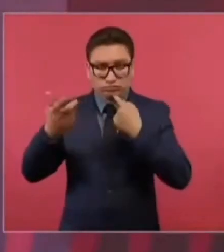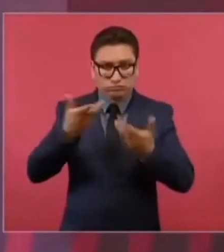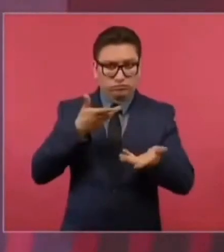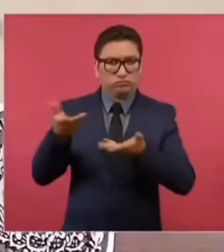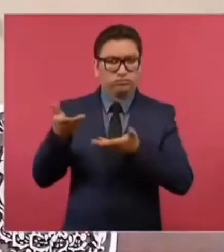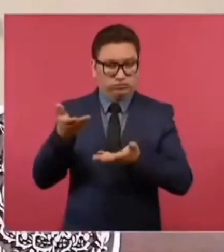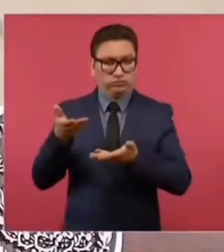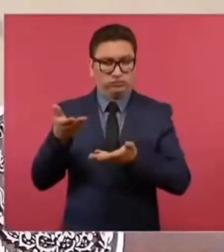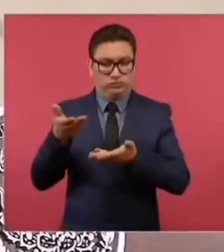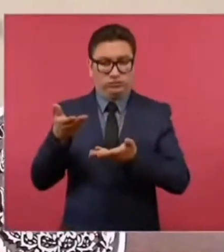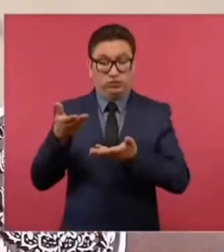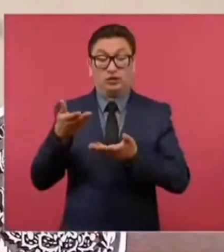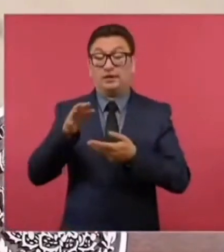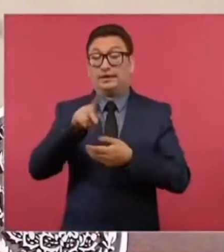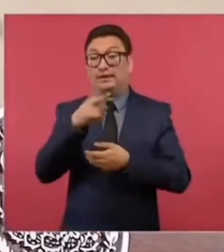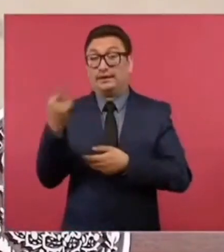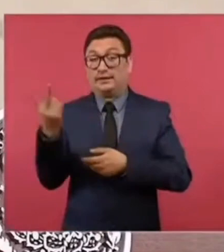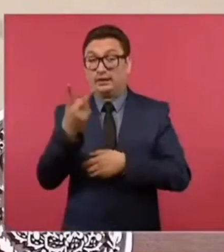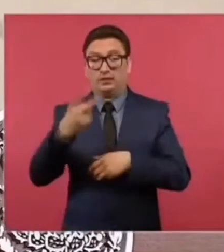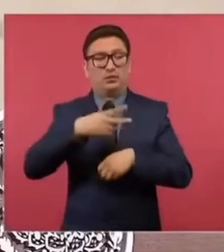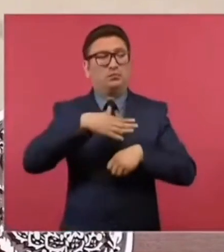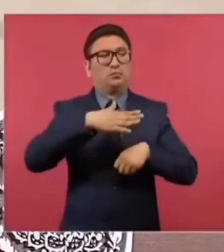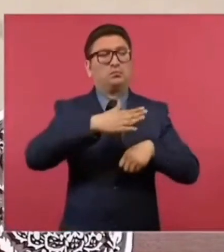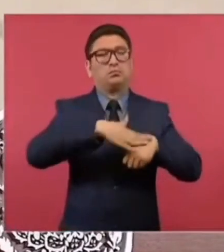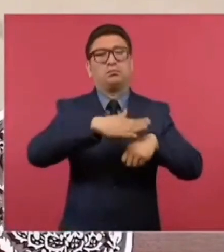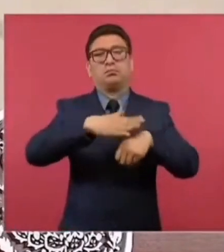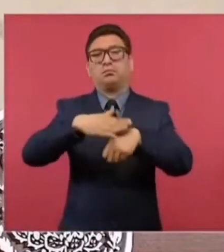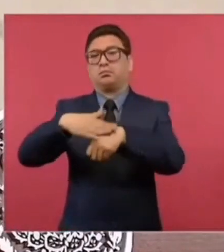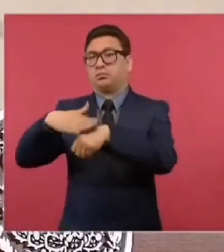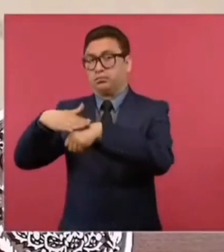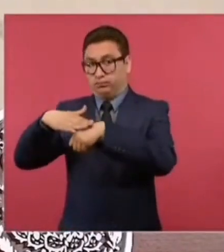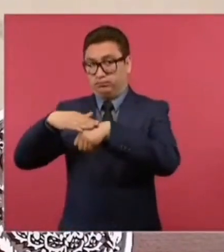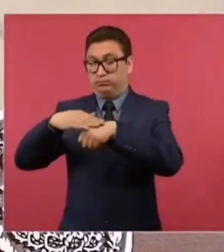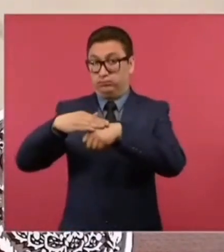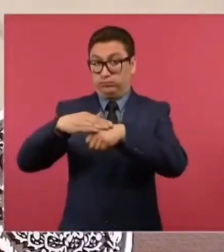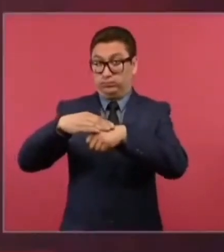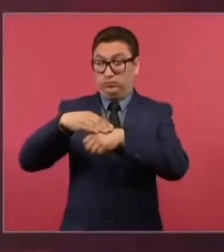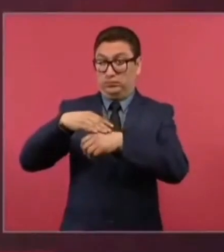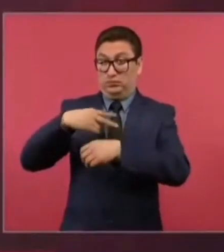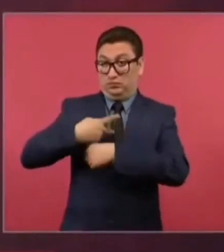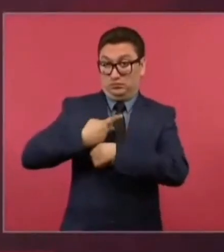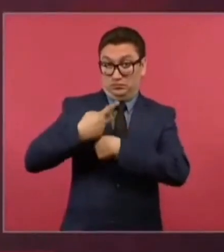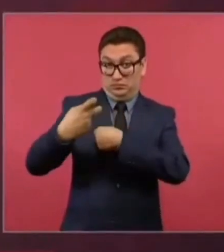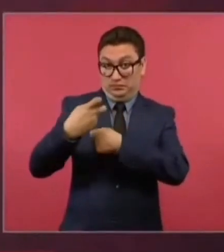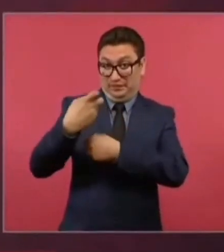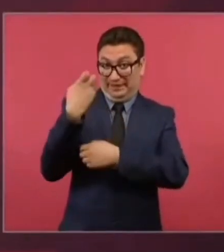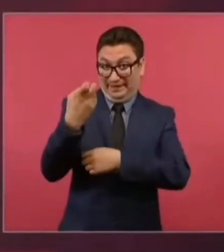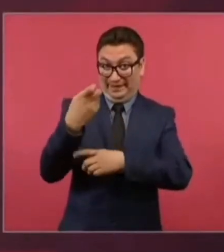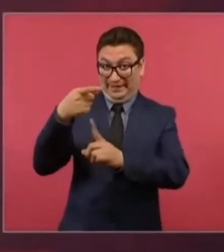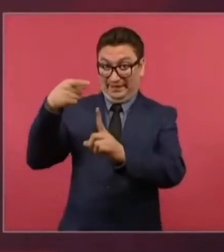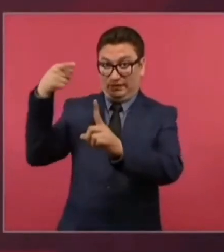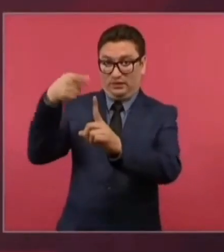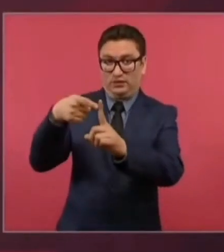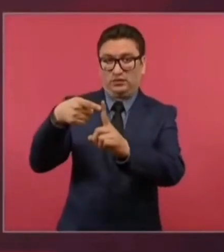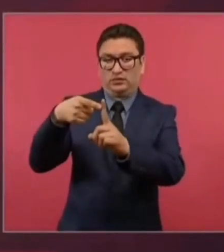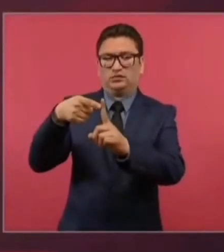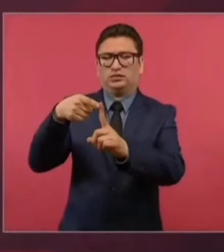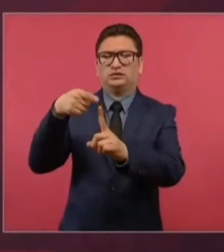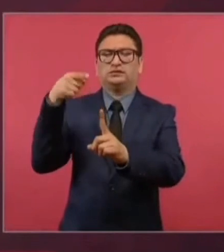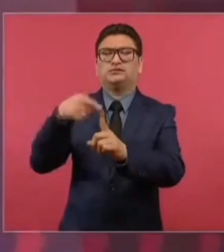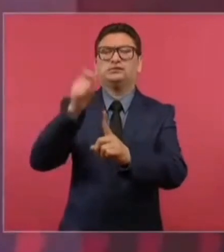convocan con ese propósito. Nosotros estamos por la paz.